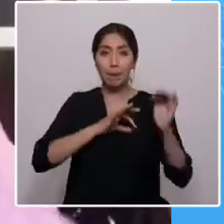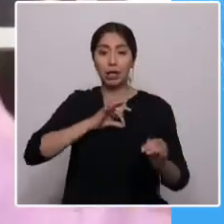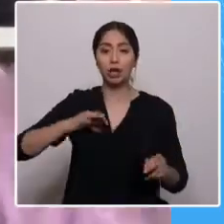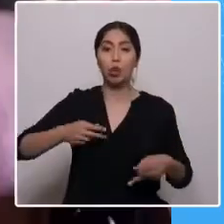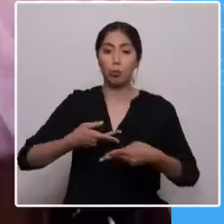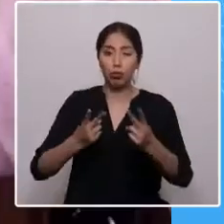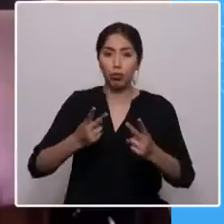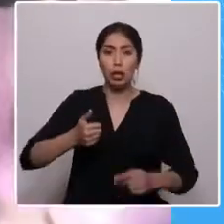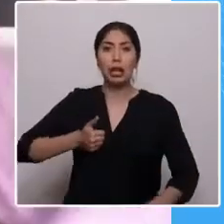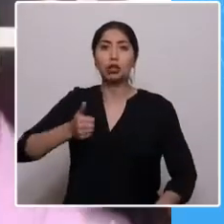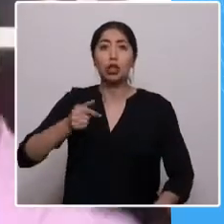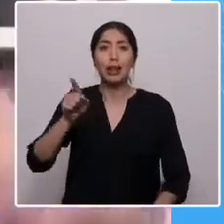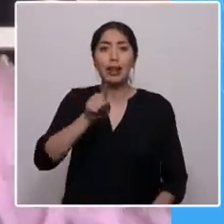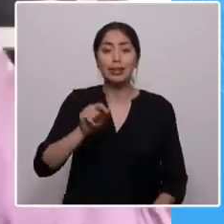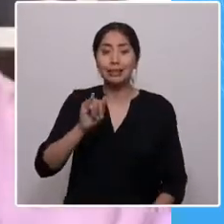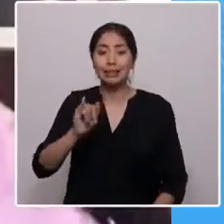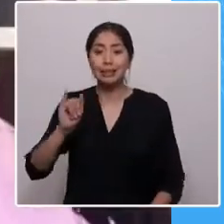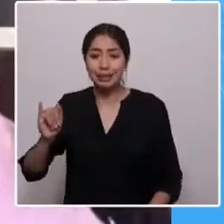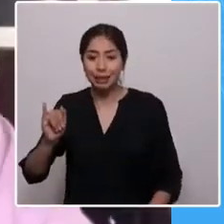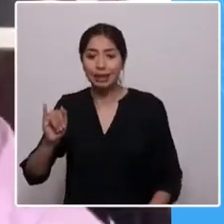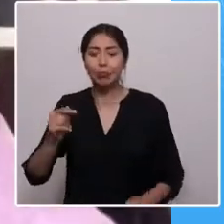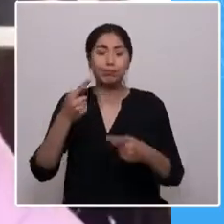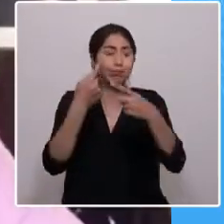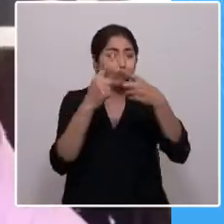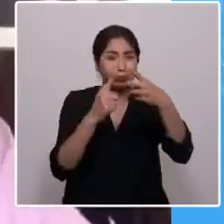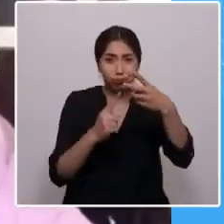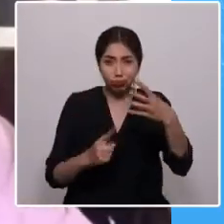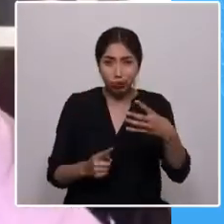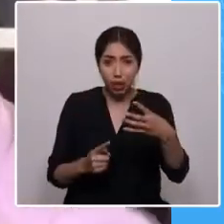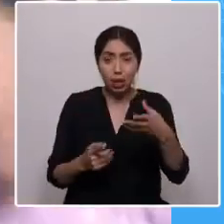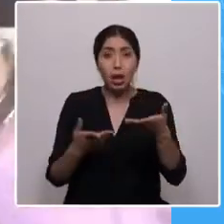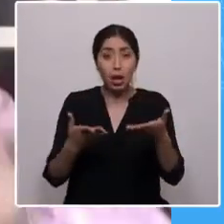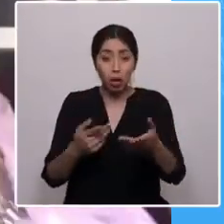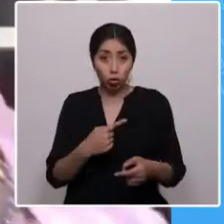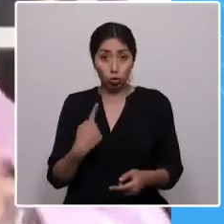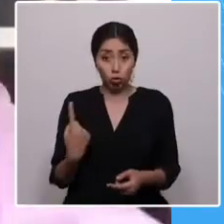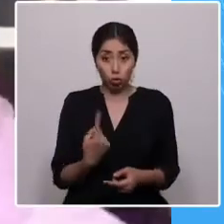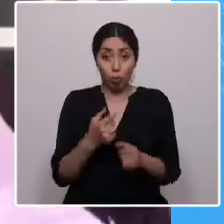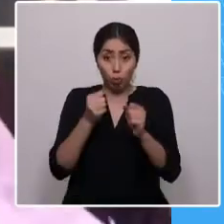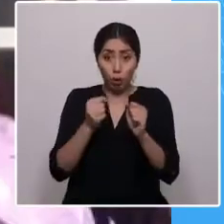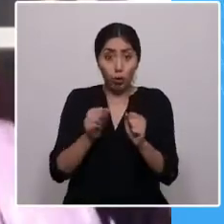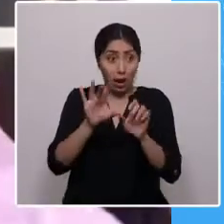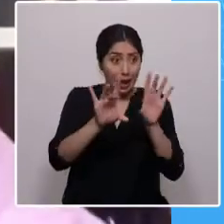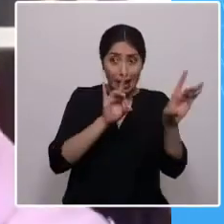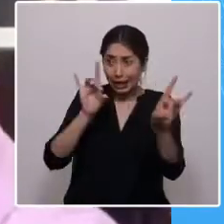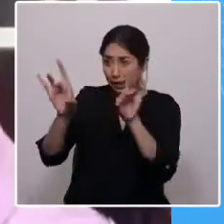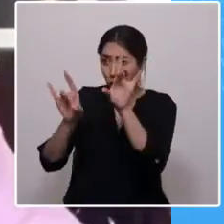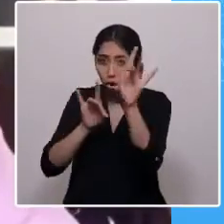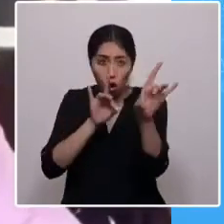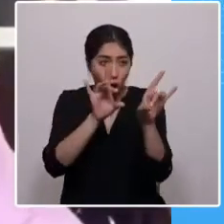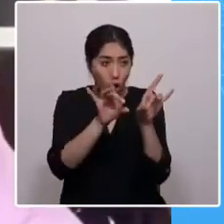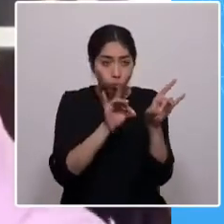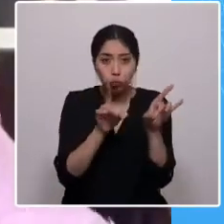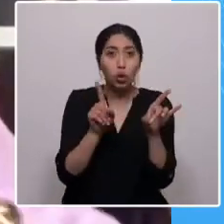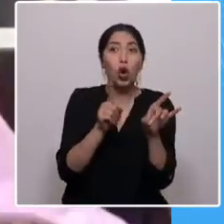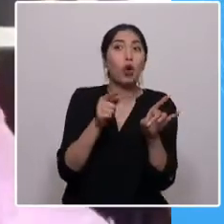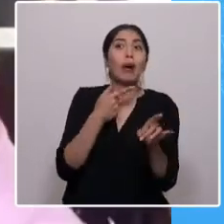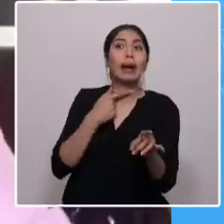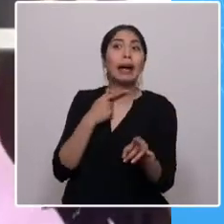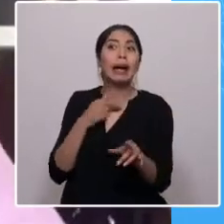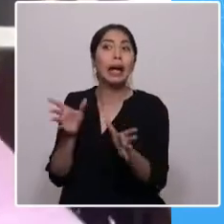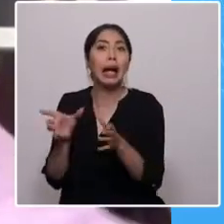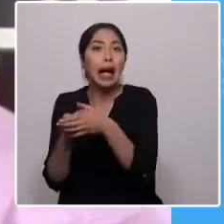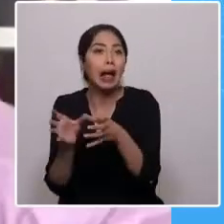Internos y la Dirección del Trabajo, entre otras. De tal manera de que su elección sean actos técnicos y no cuoteo políticos. ¿Y todo por qué?